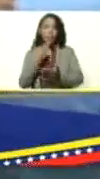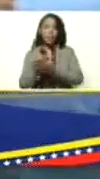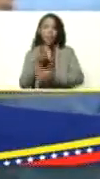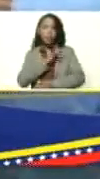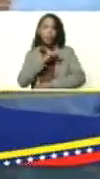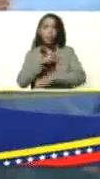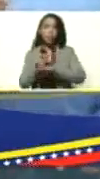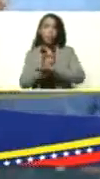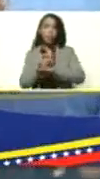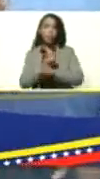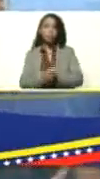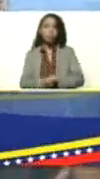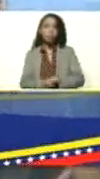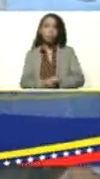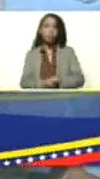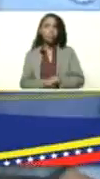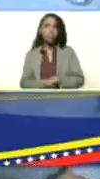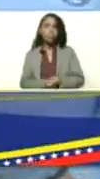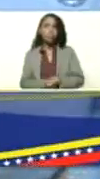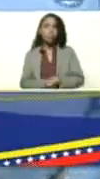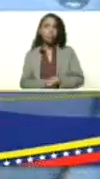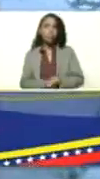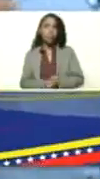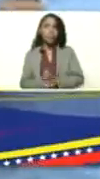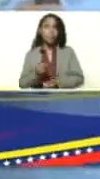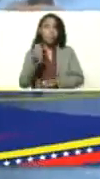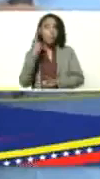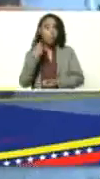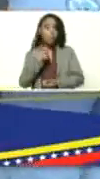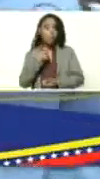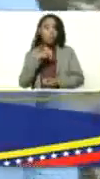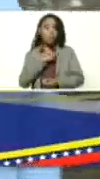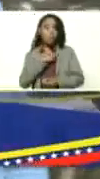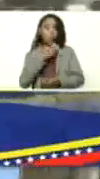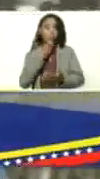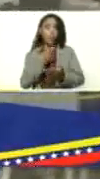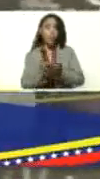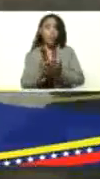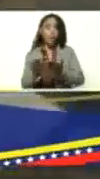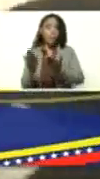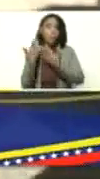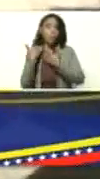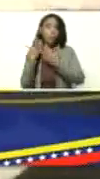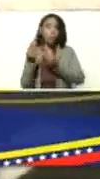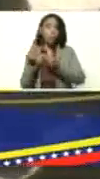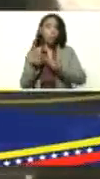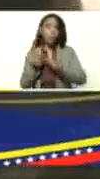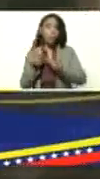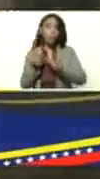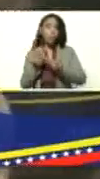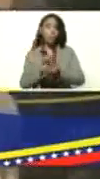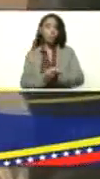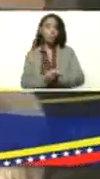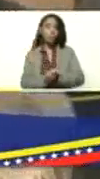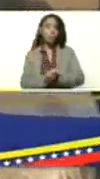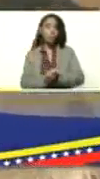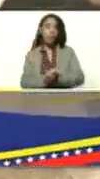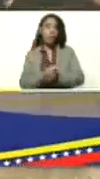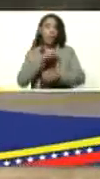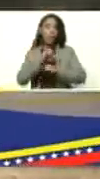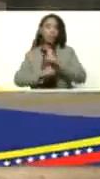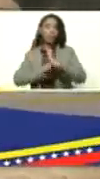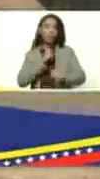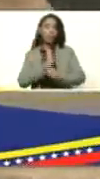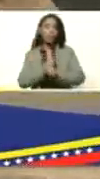este primero que todo agradecer por el apoyo que nos han venido dando a la asociación